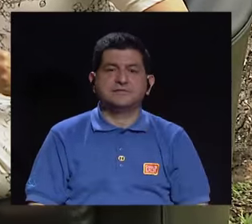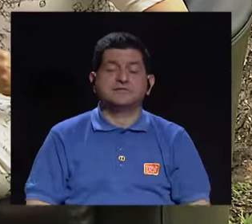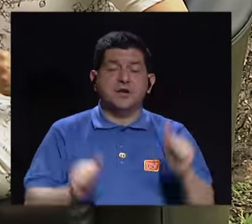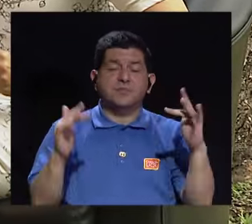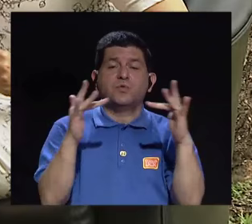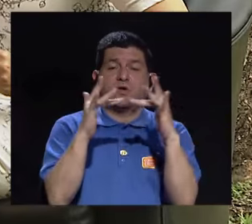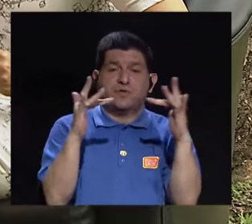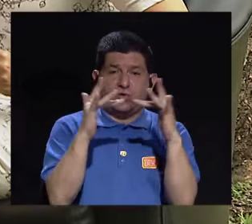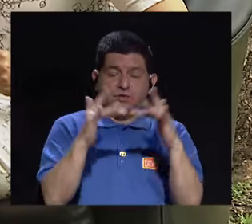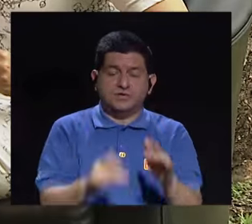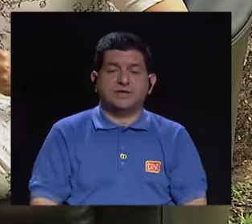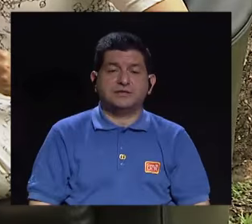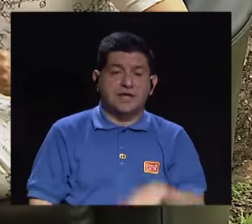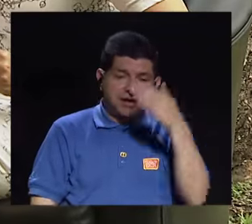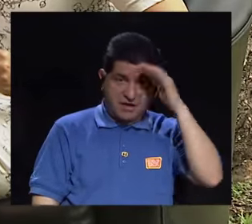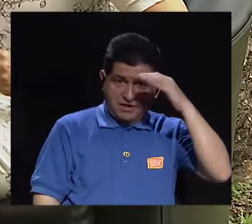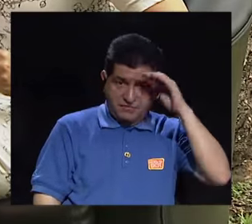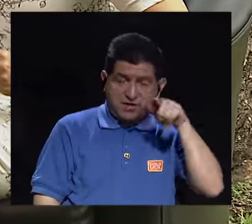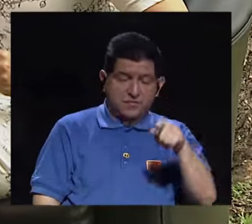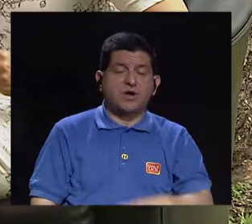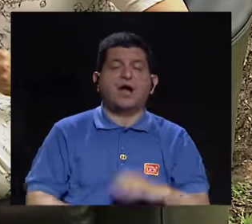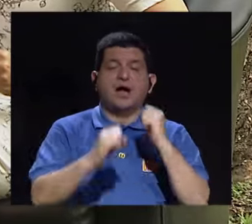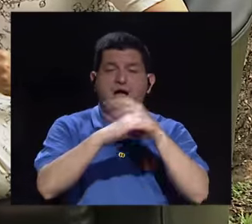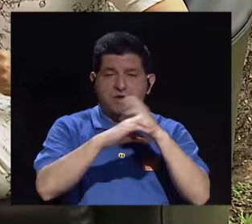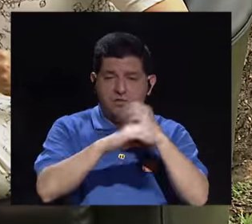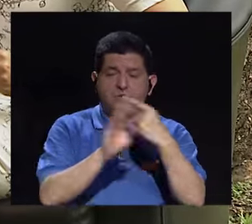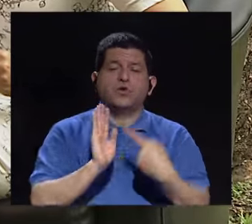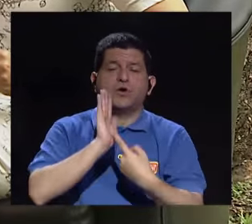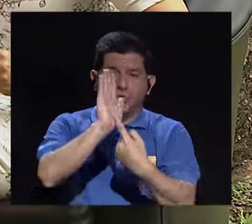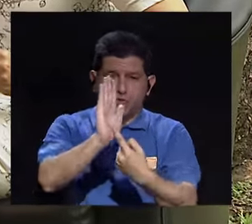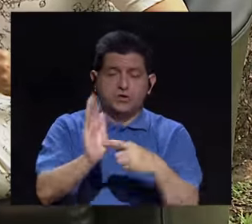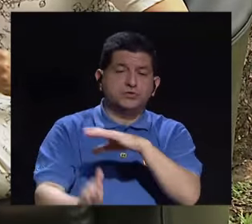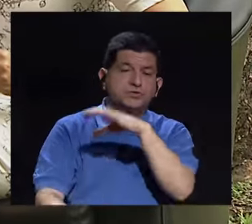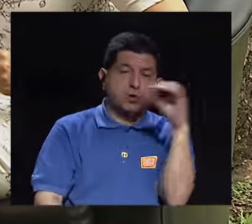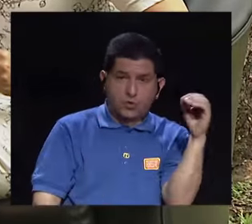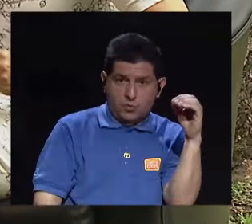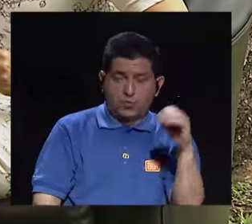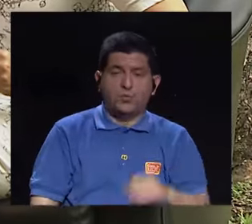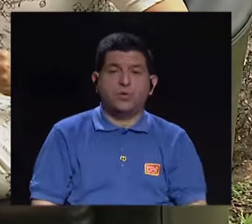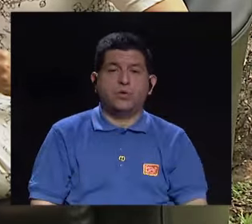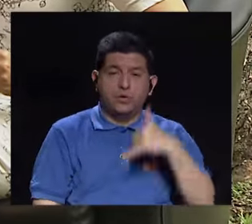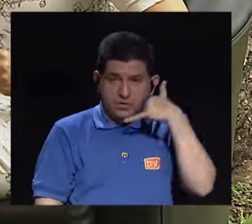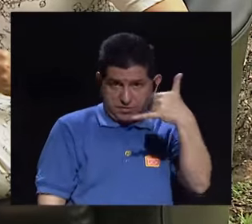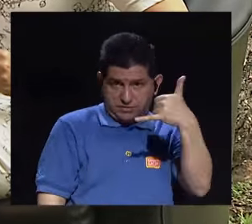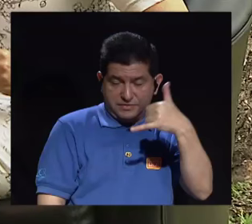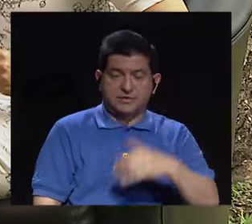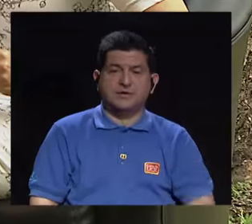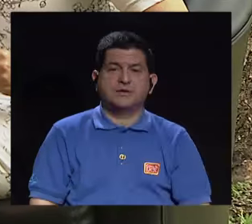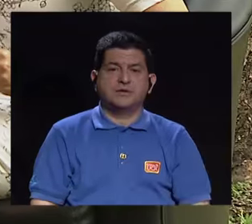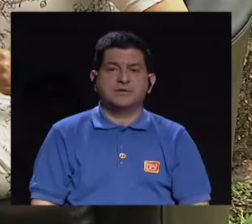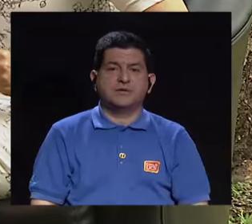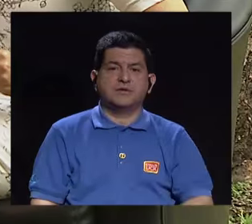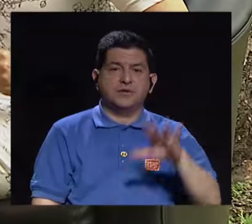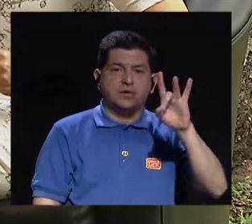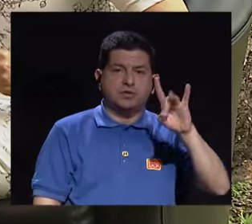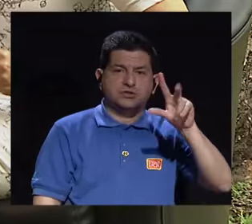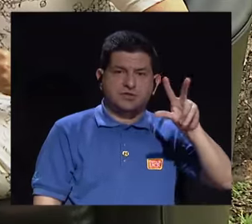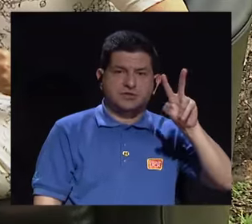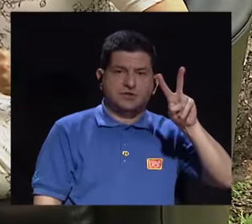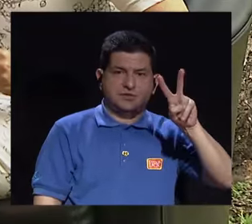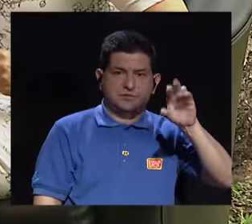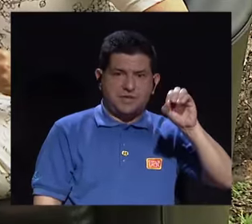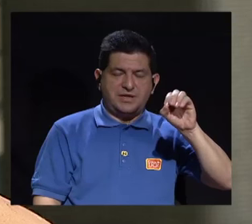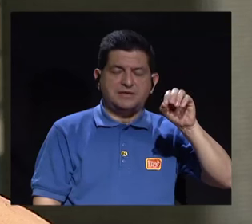pueden contactar con nosotros a través de la página de Facebook, que hay un correo también, o vía telefónica al teléfono